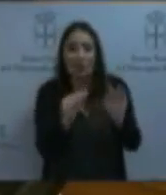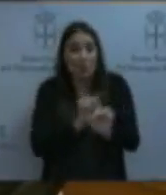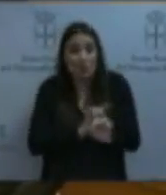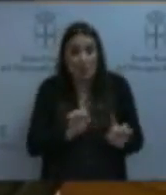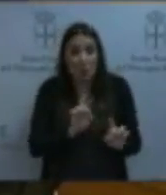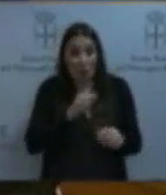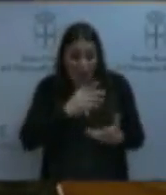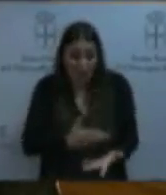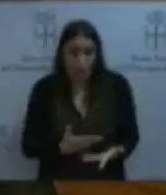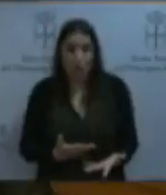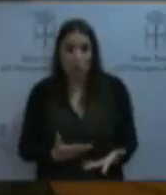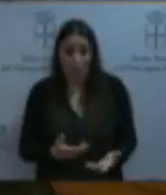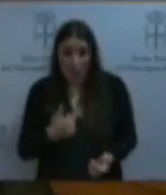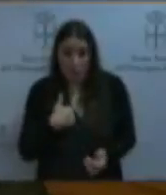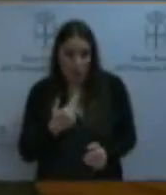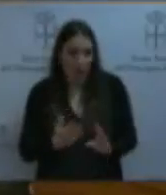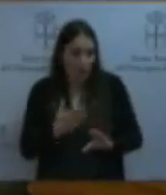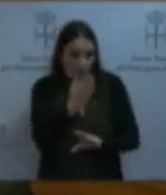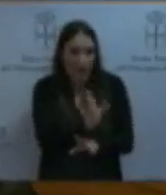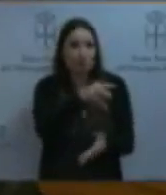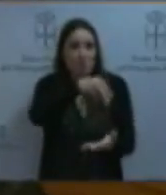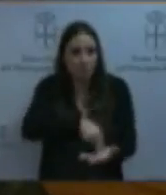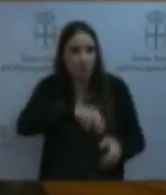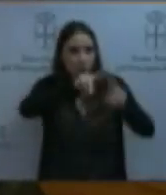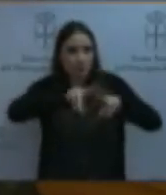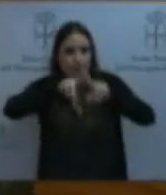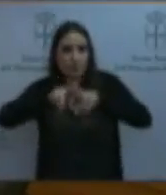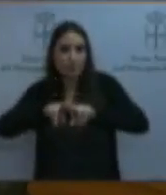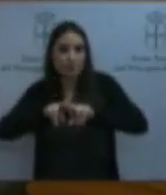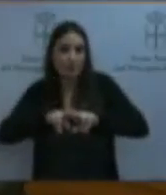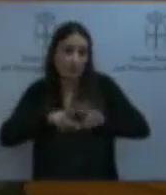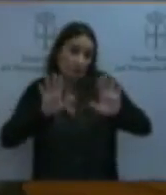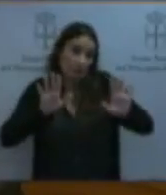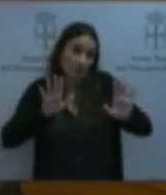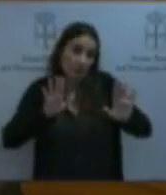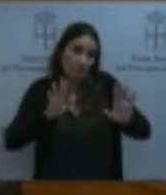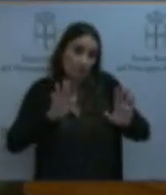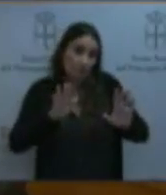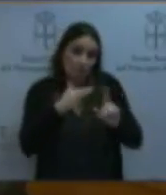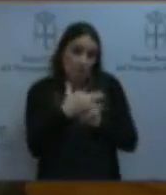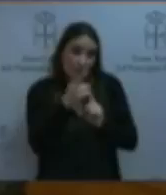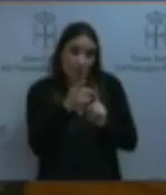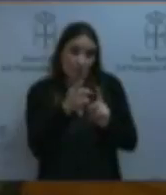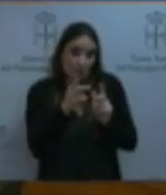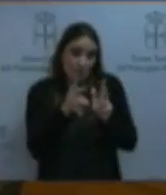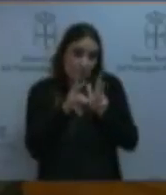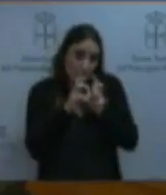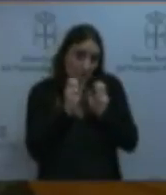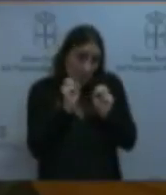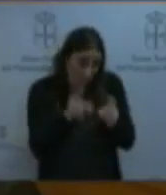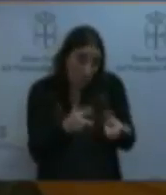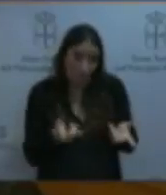a día de hoy, yo misma visité estas viviendas, puede imaginarse que el Estado es aún más lamentable.